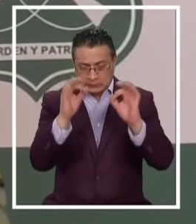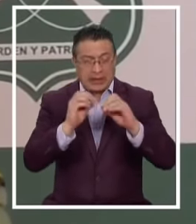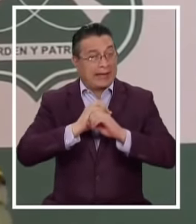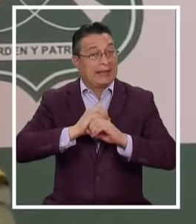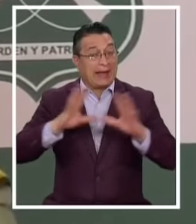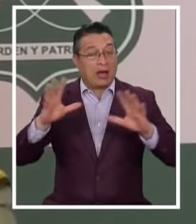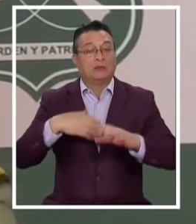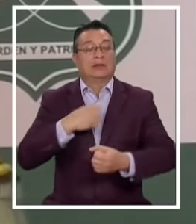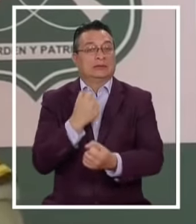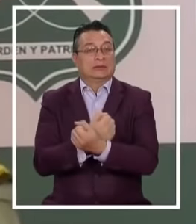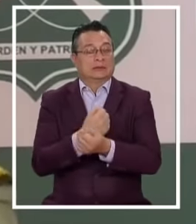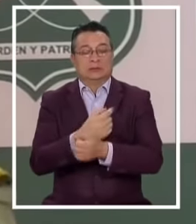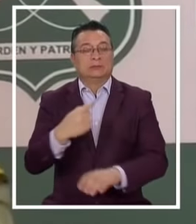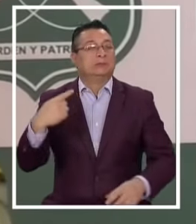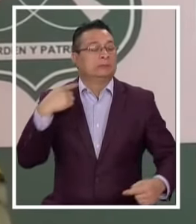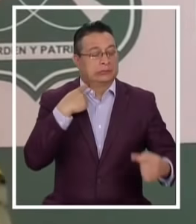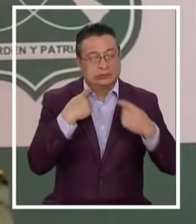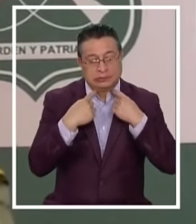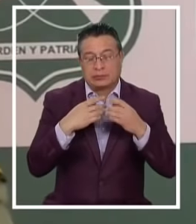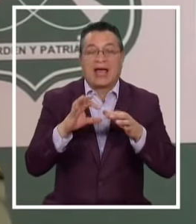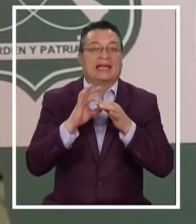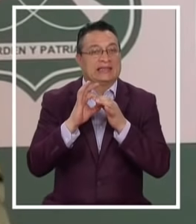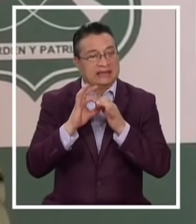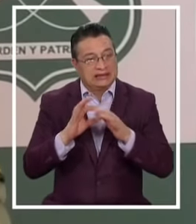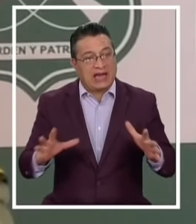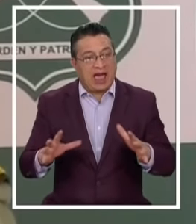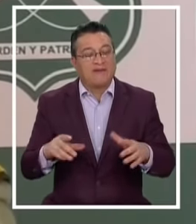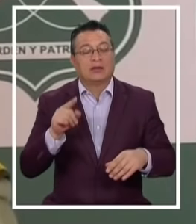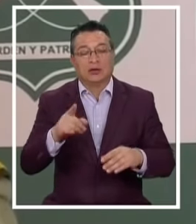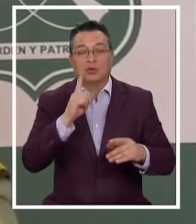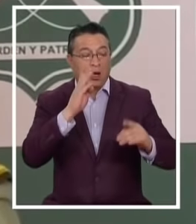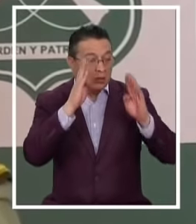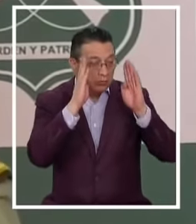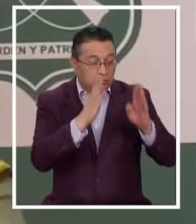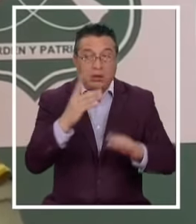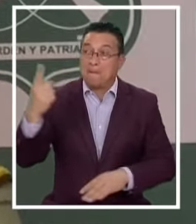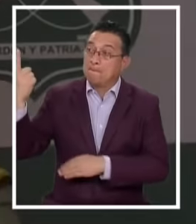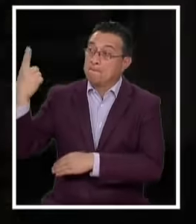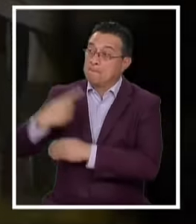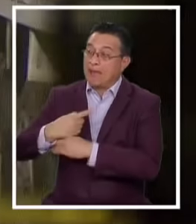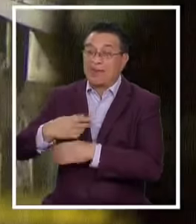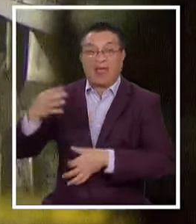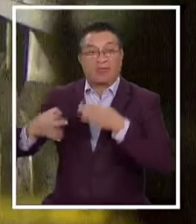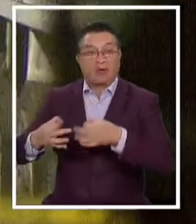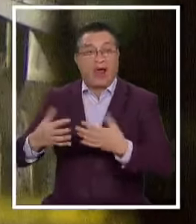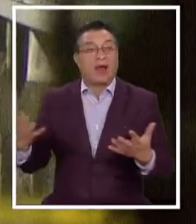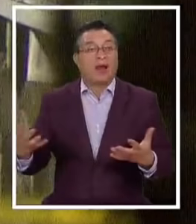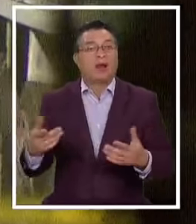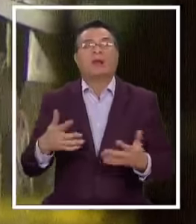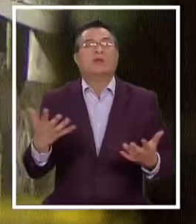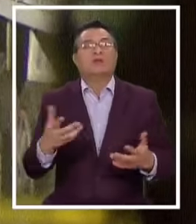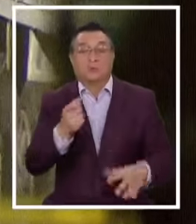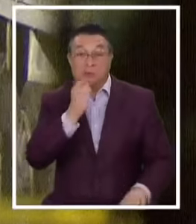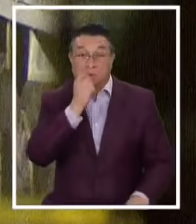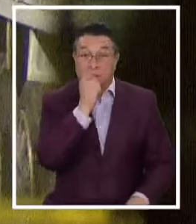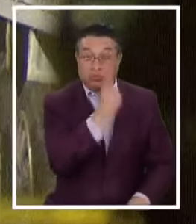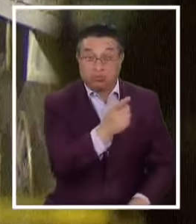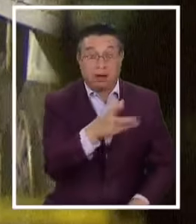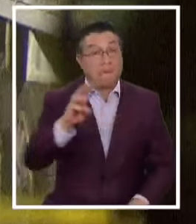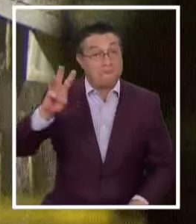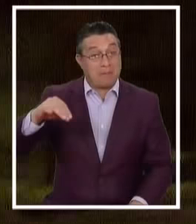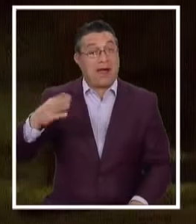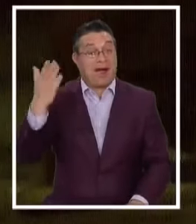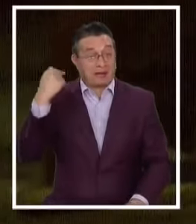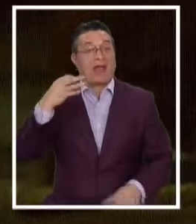proceder En policial Tremendamente grave Desatender Un mandato Del tribunal Y es que Tras esa denuncia Realizada por